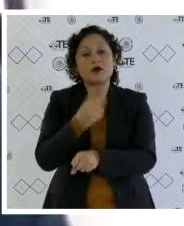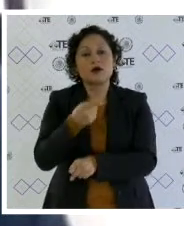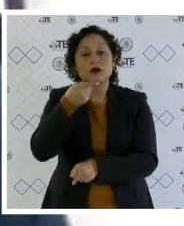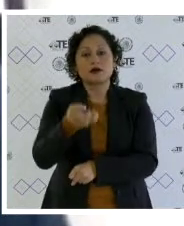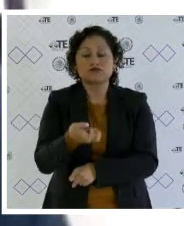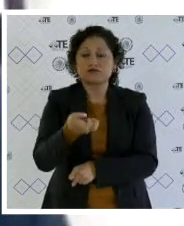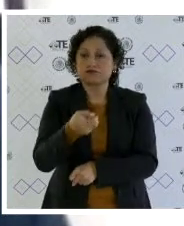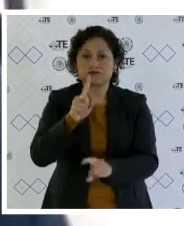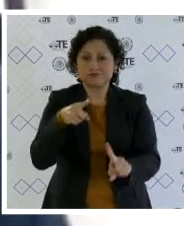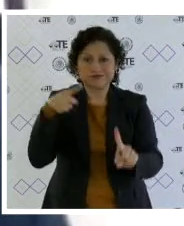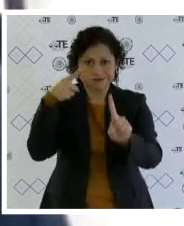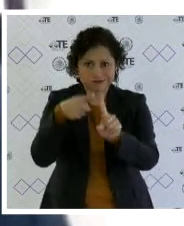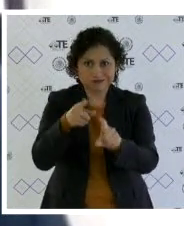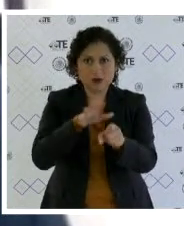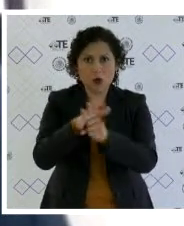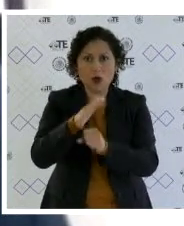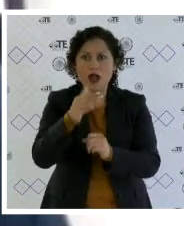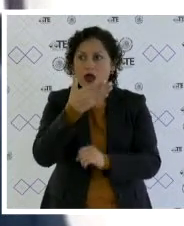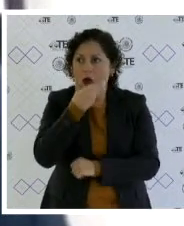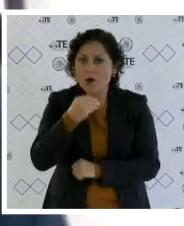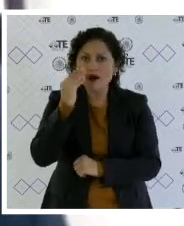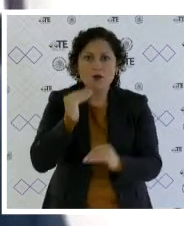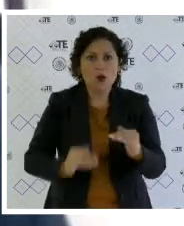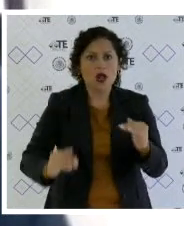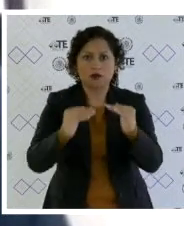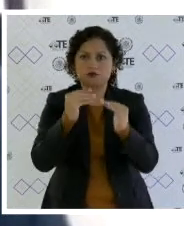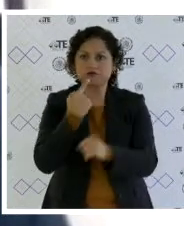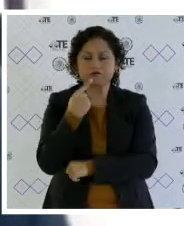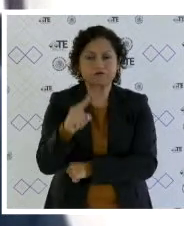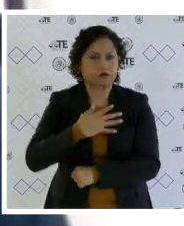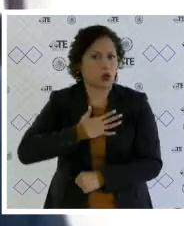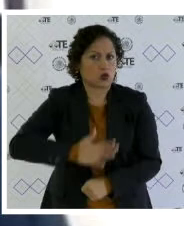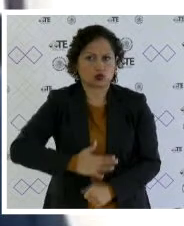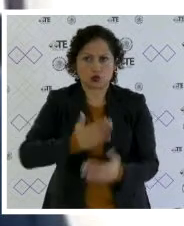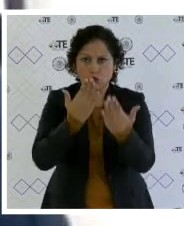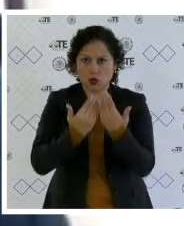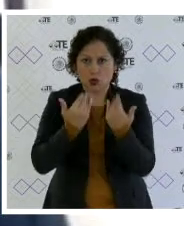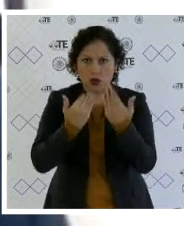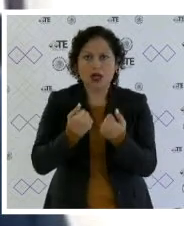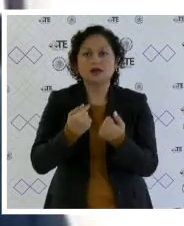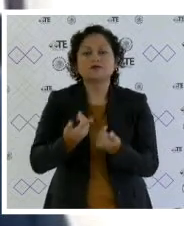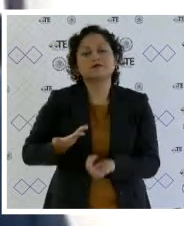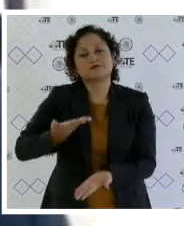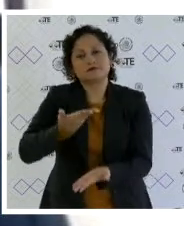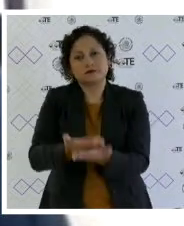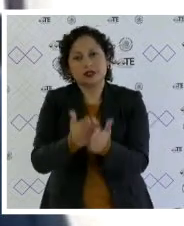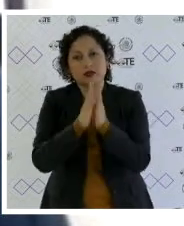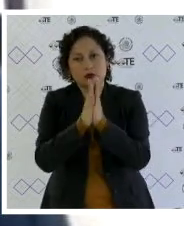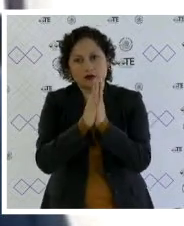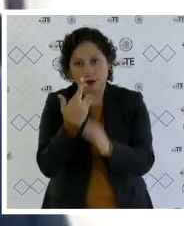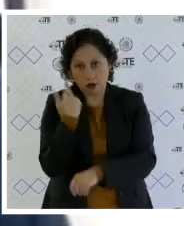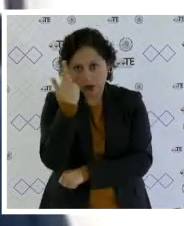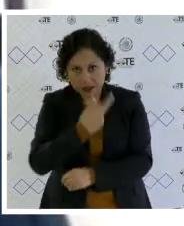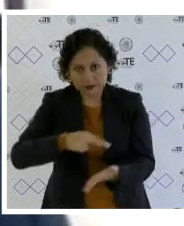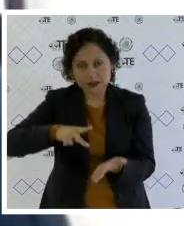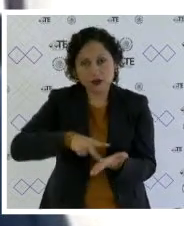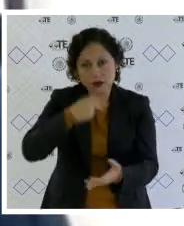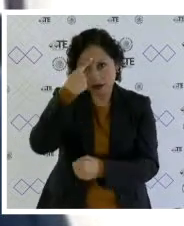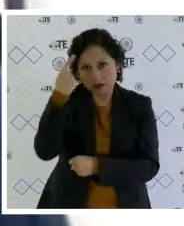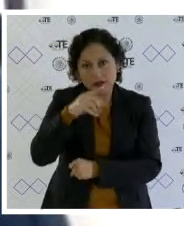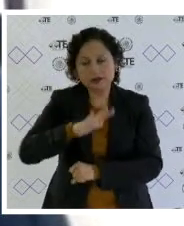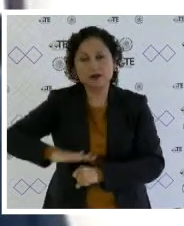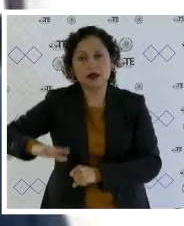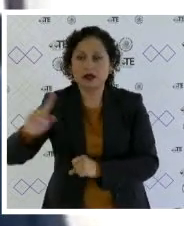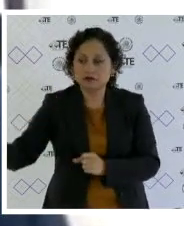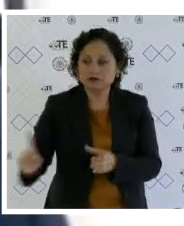asignación en cuestión de orden de género no son justos y solicita se reconsideren para el efecto de que ella integre el órgano de